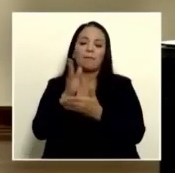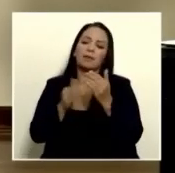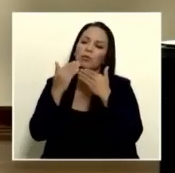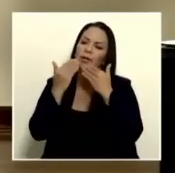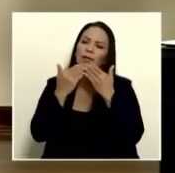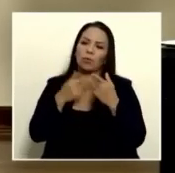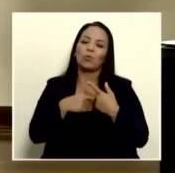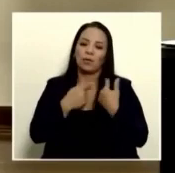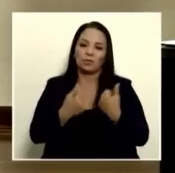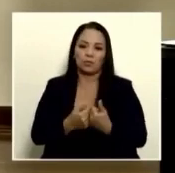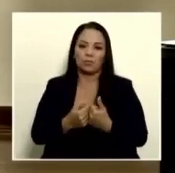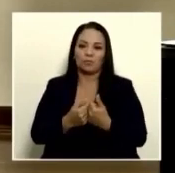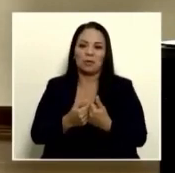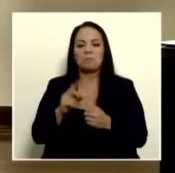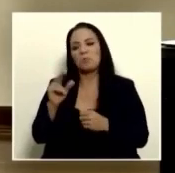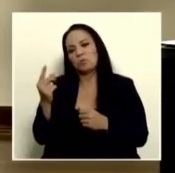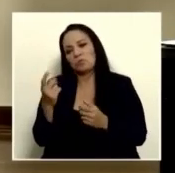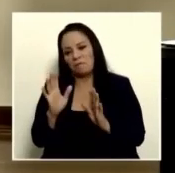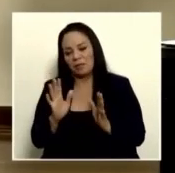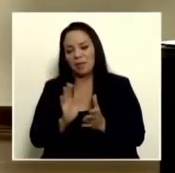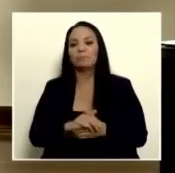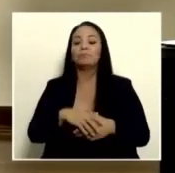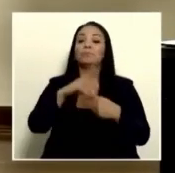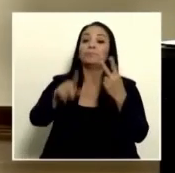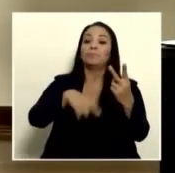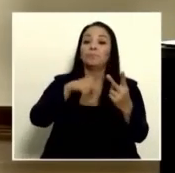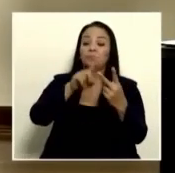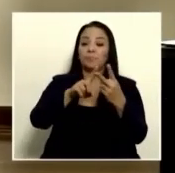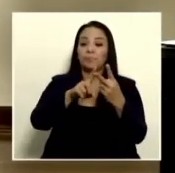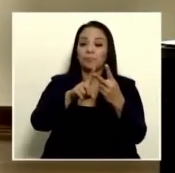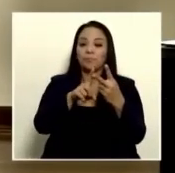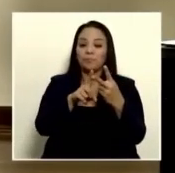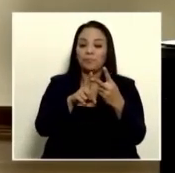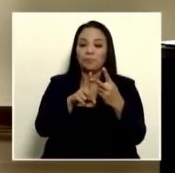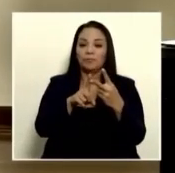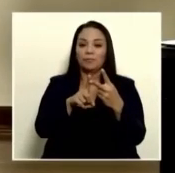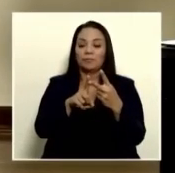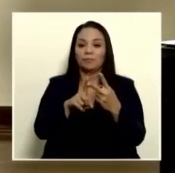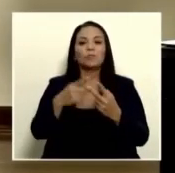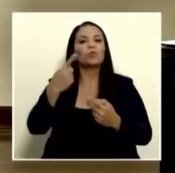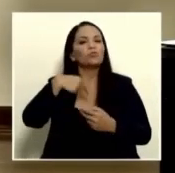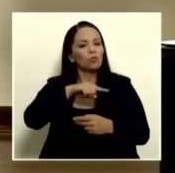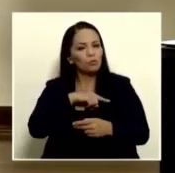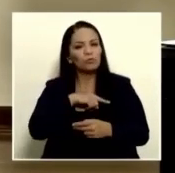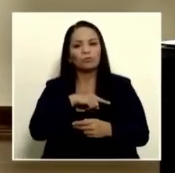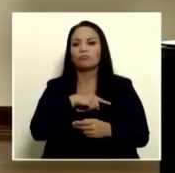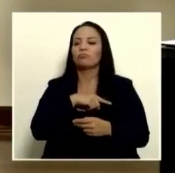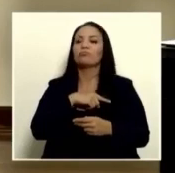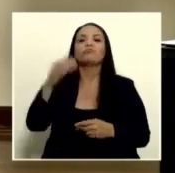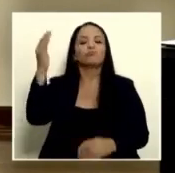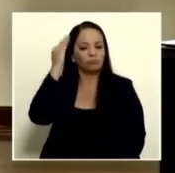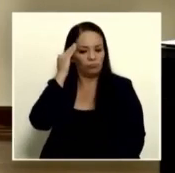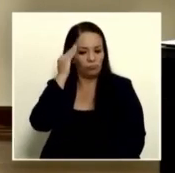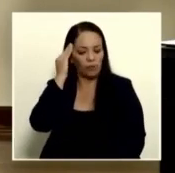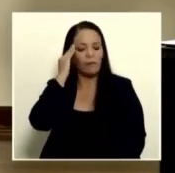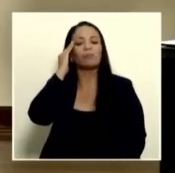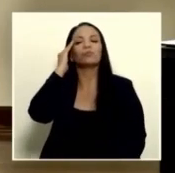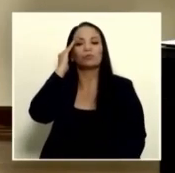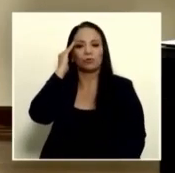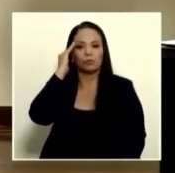agradezco de corazón pero no va hacer falta dos estamos absolutamente conscientes del